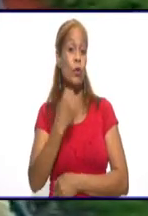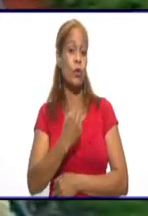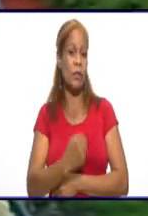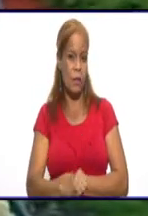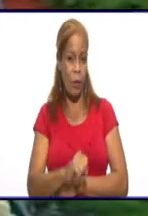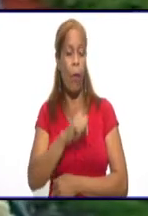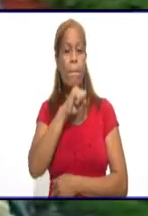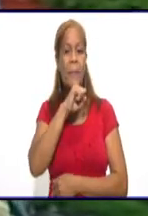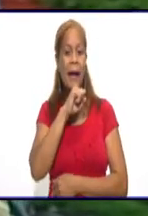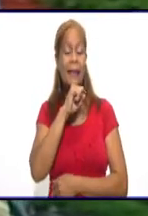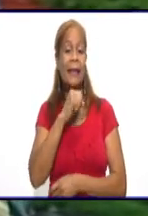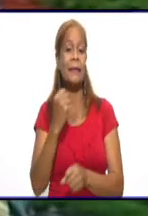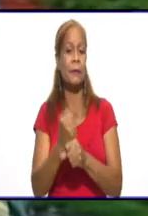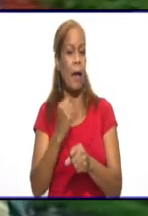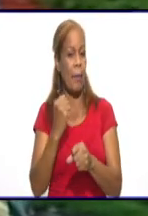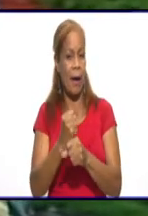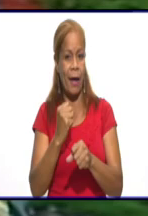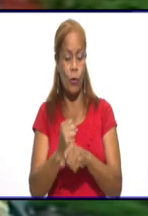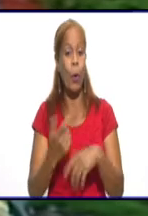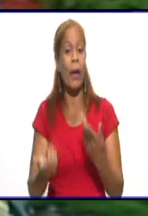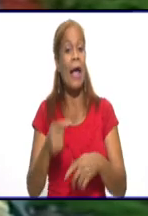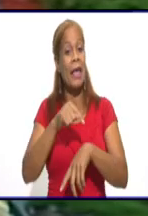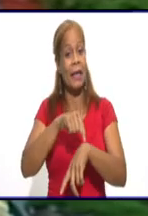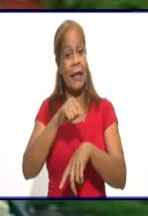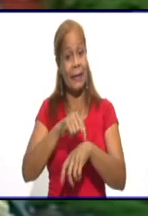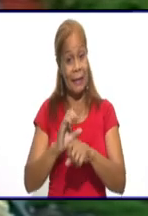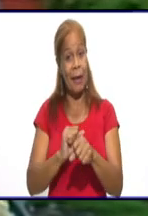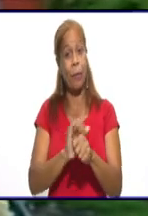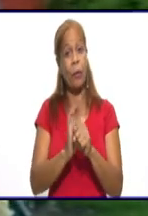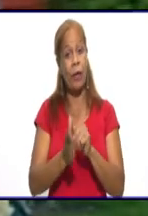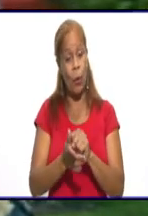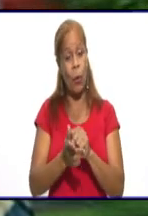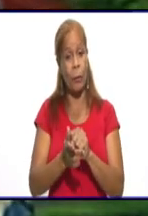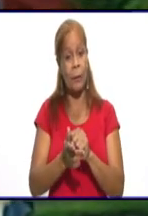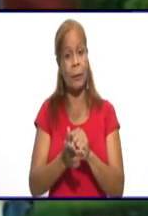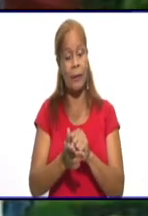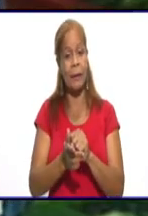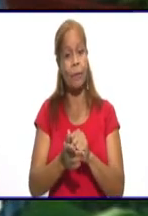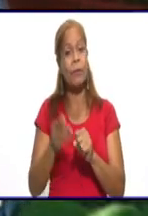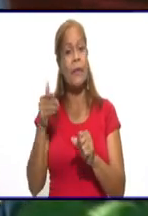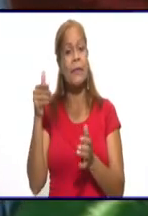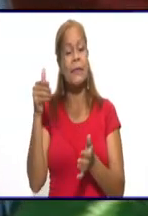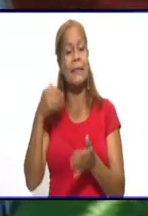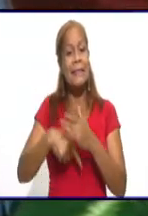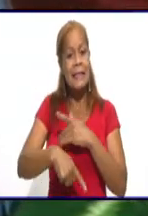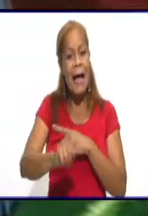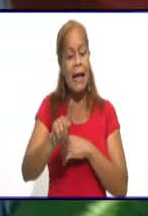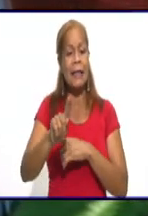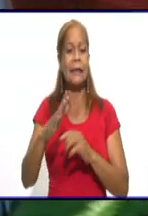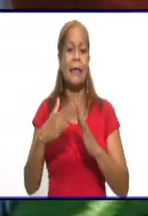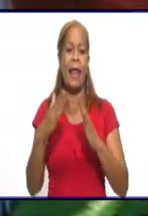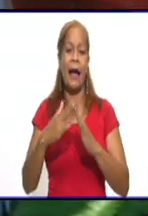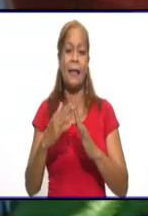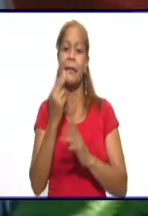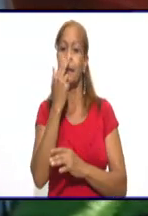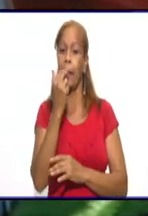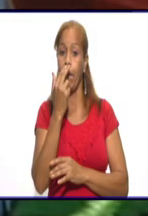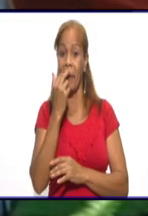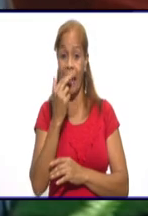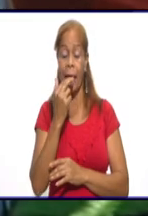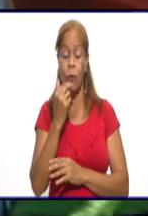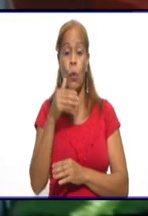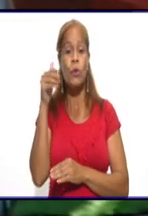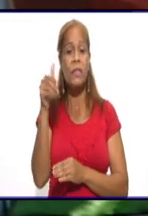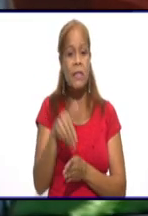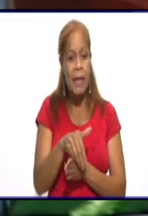que en tiempos de COVID sale de la casa mucho más temprano y llega mucho más tarde que lo habitual. Que en el horario del